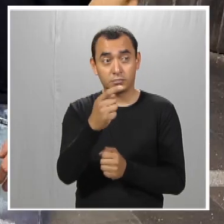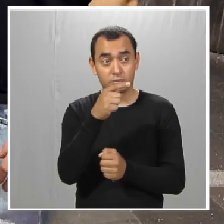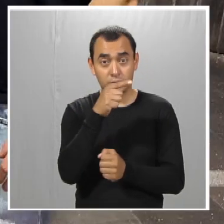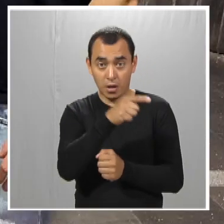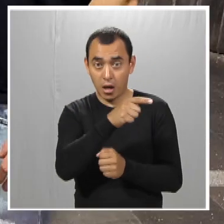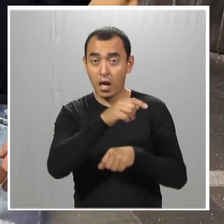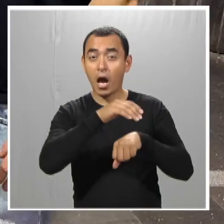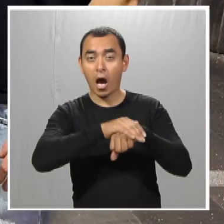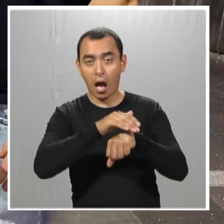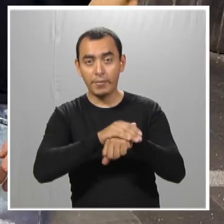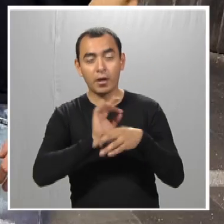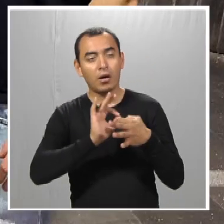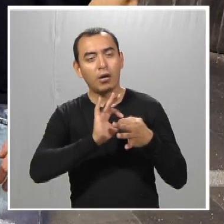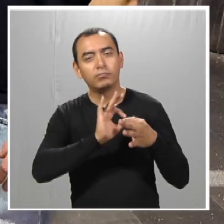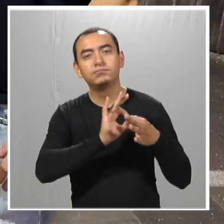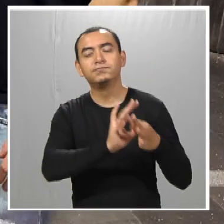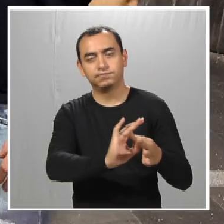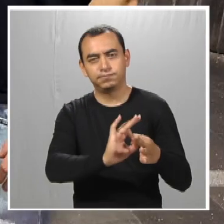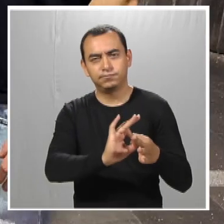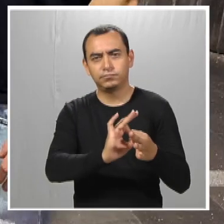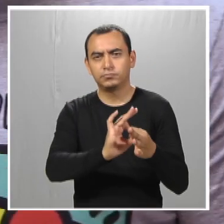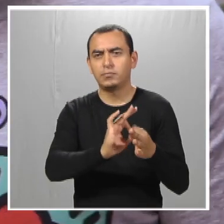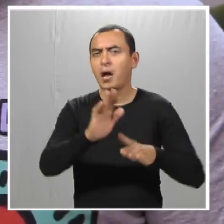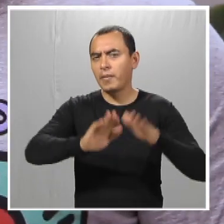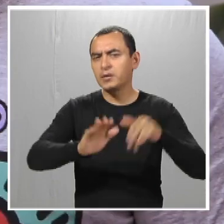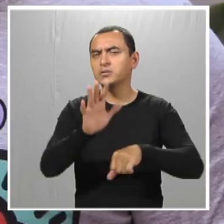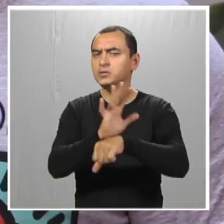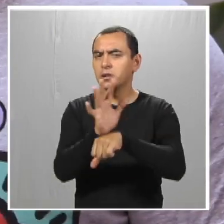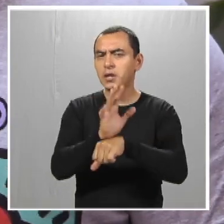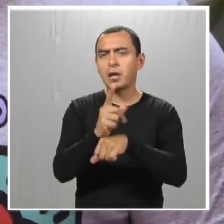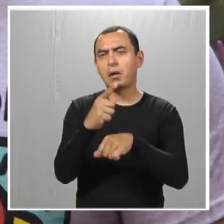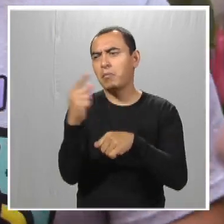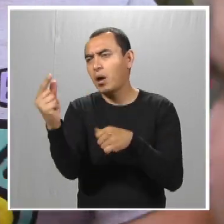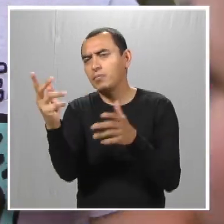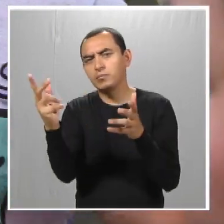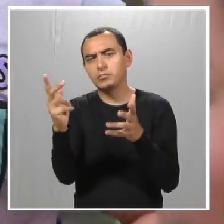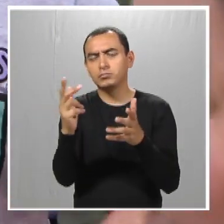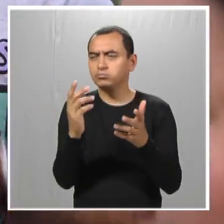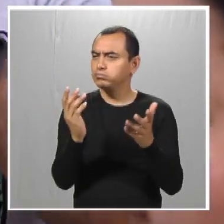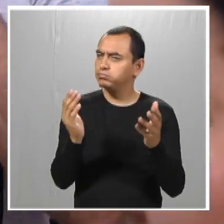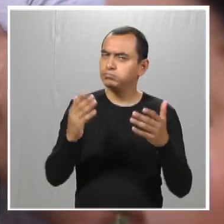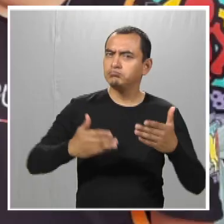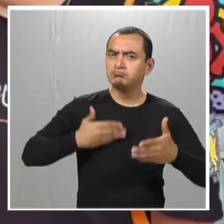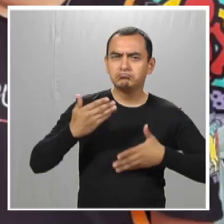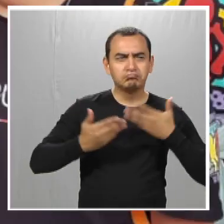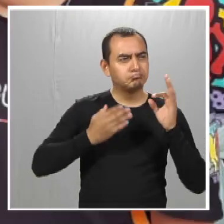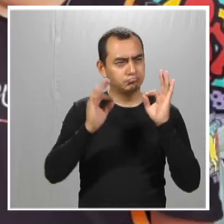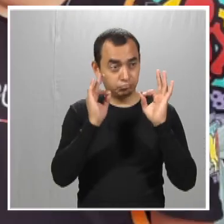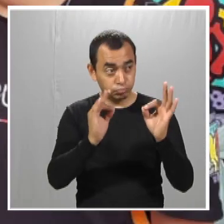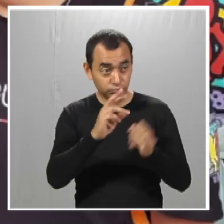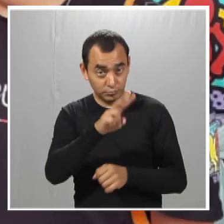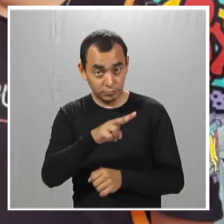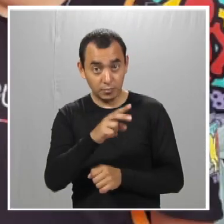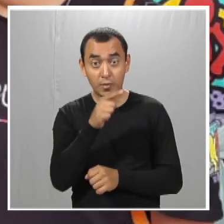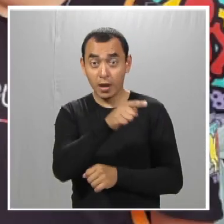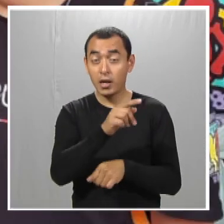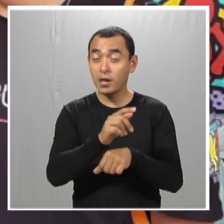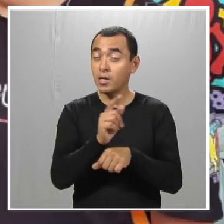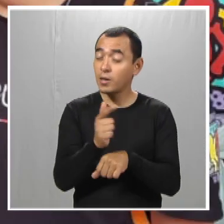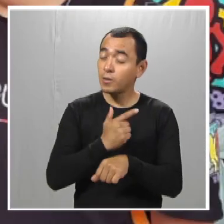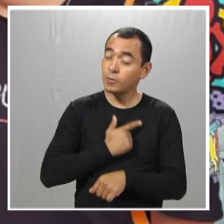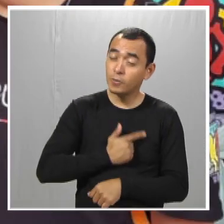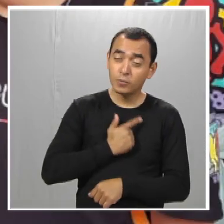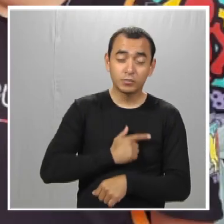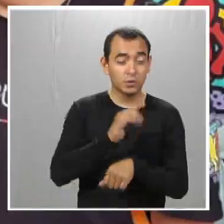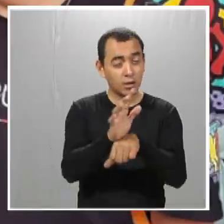mi amigo y yo ser su amigo. Entonces hemos ido algunas veces al cine y bueno, creo que nos la hemos pasado bien, ¿no? Porque a le gustan mucho